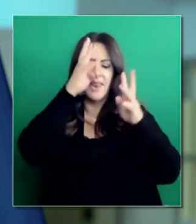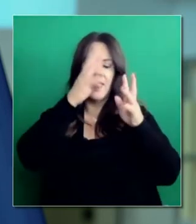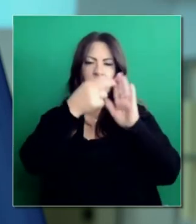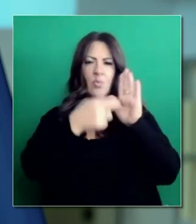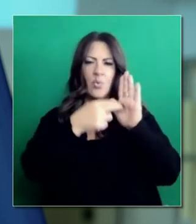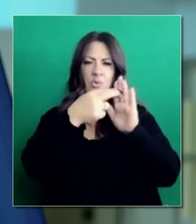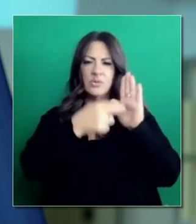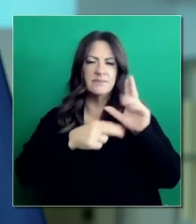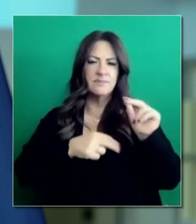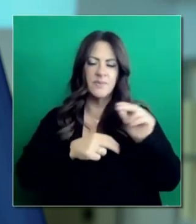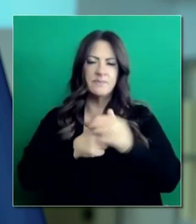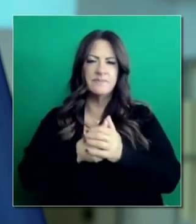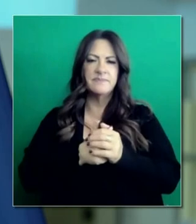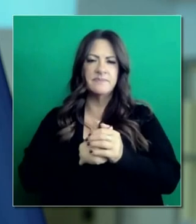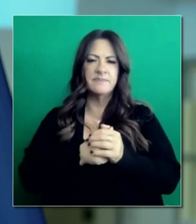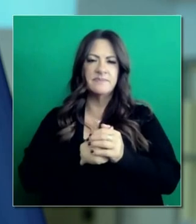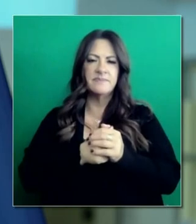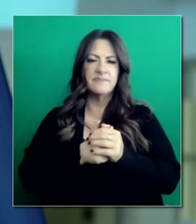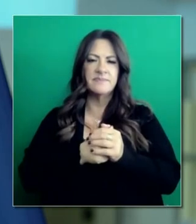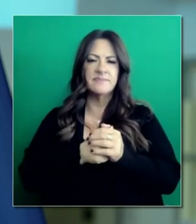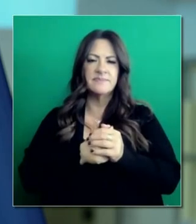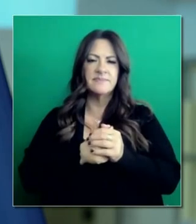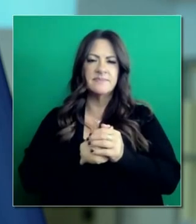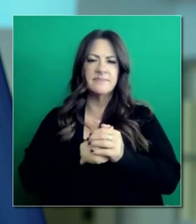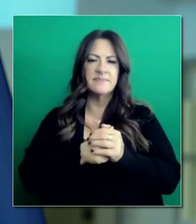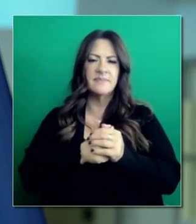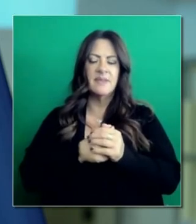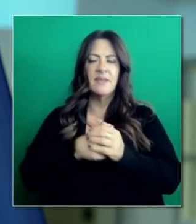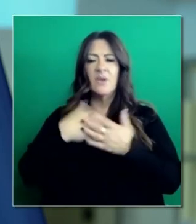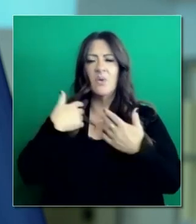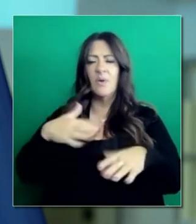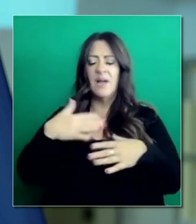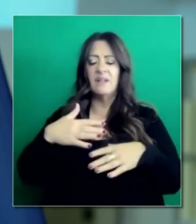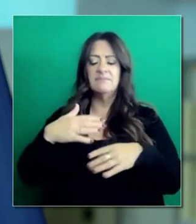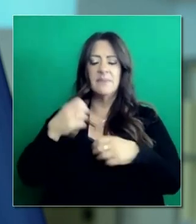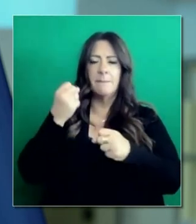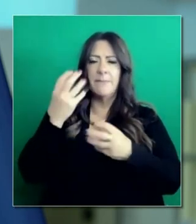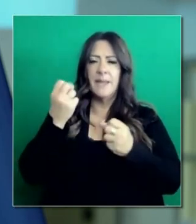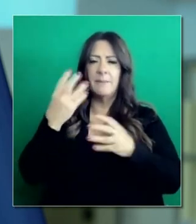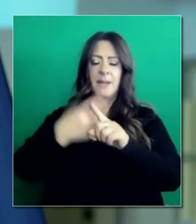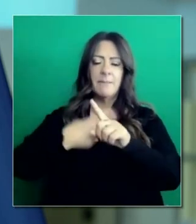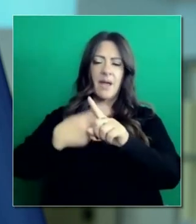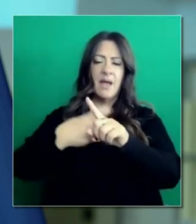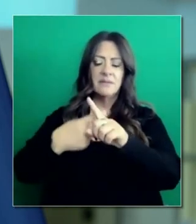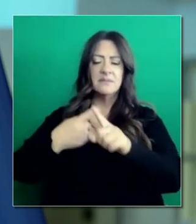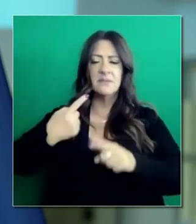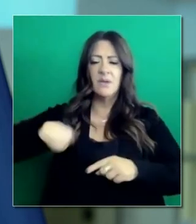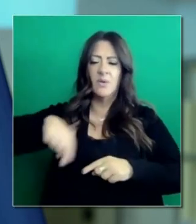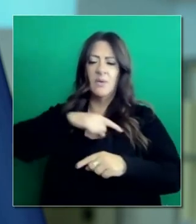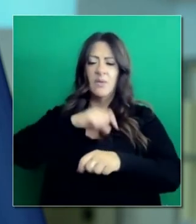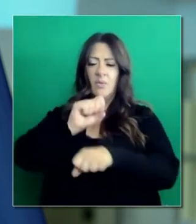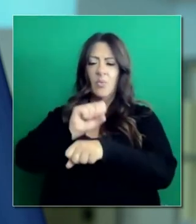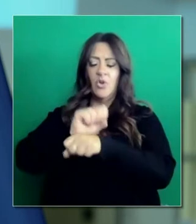arbitrario y quiero reconocer su arduo trabajo durante los últimos muchísimos meses,